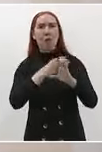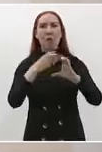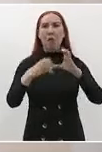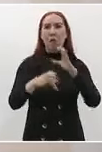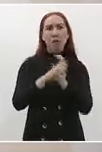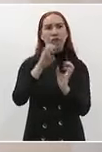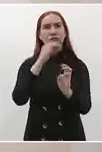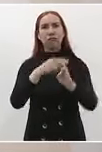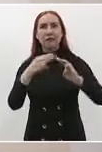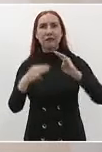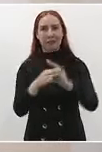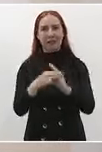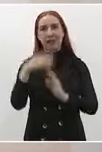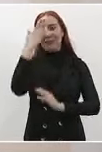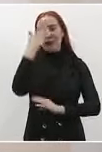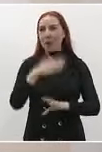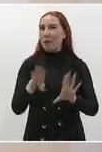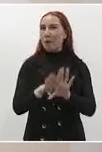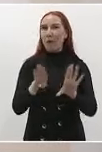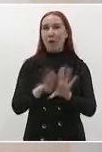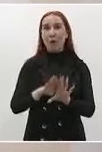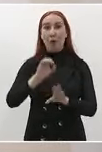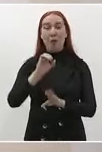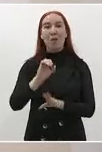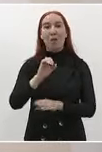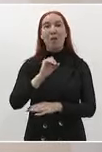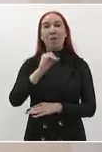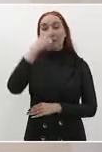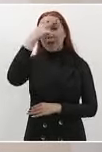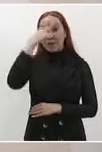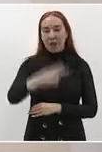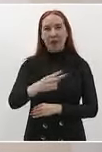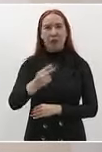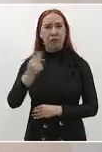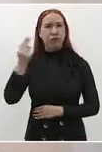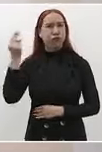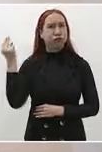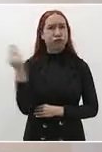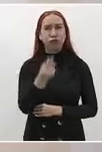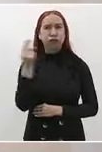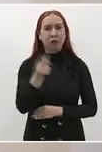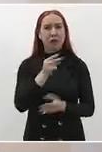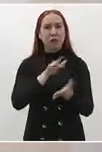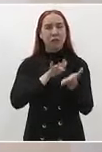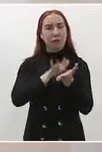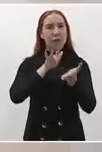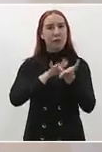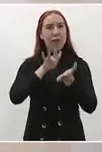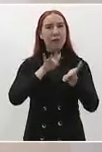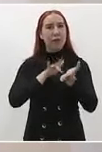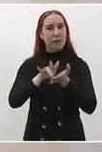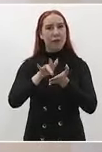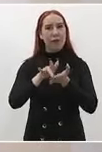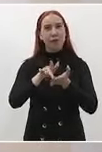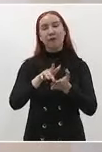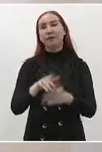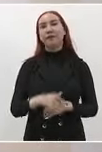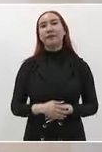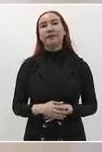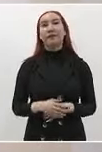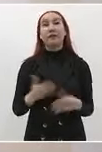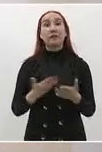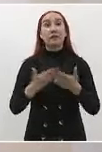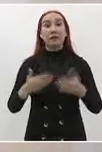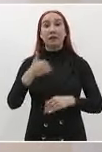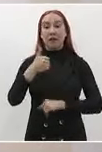urgentes para un pueblo cansado de vivir marginado de sus derechos más fundamentales. En estos